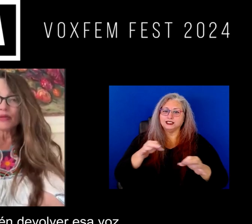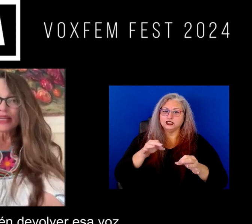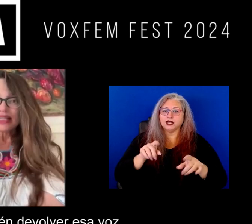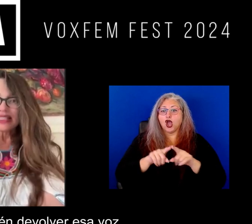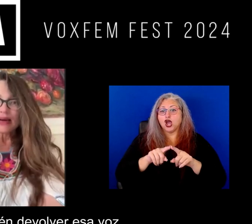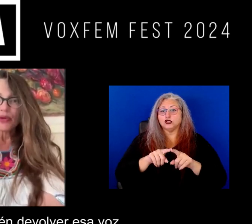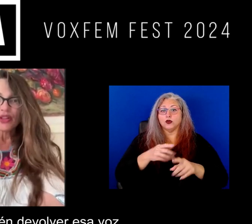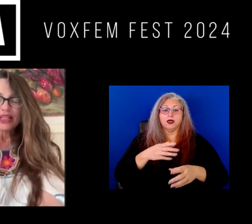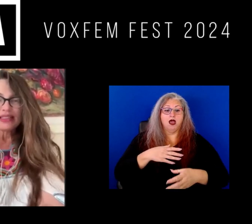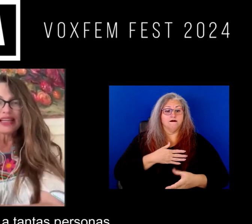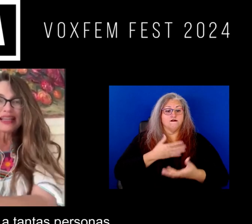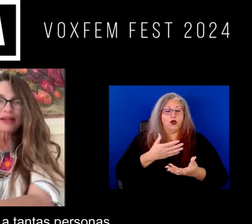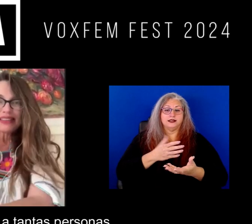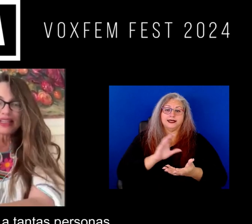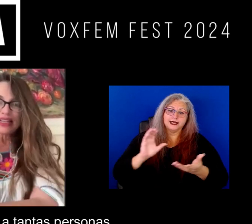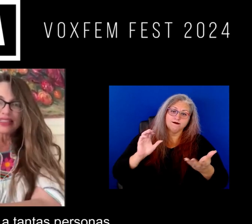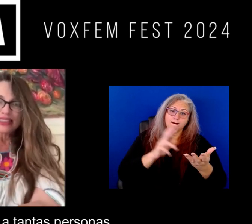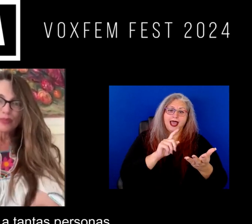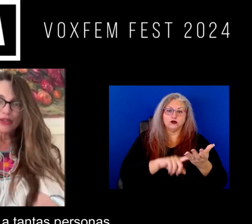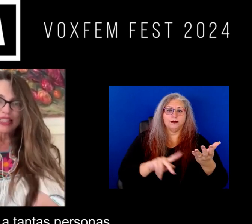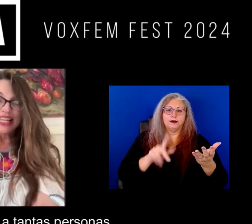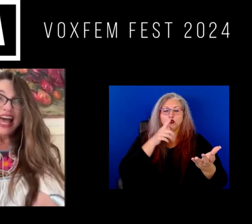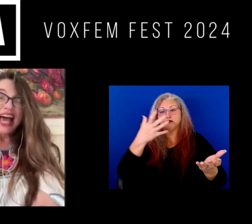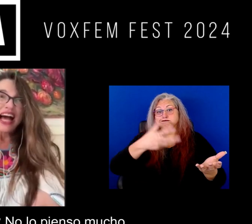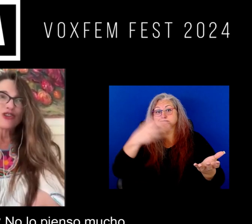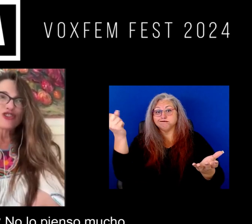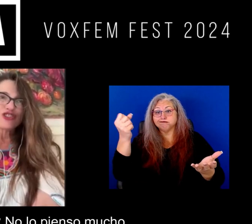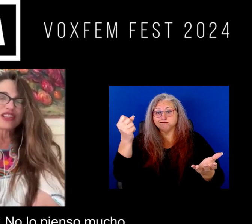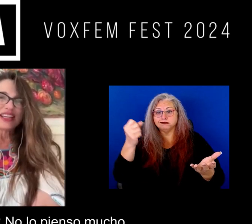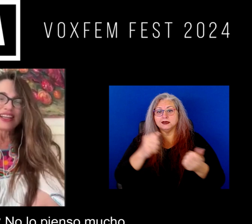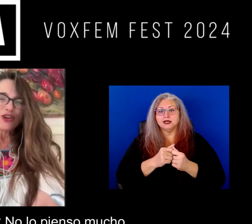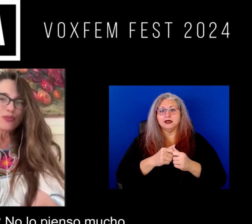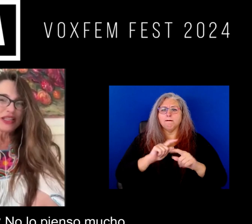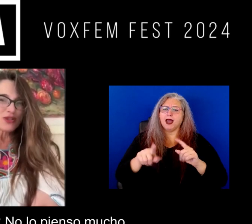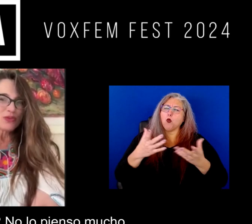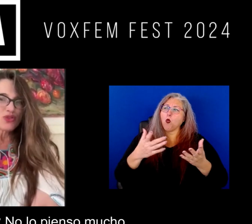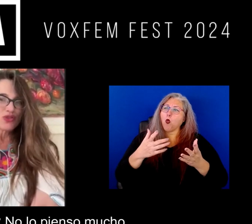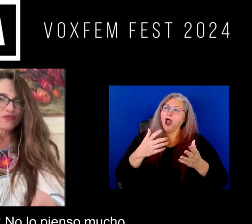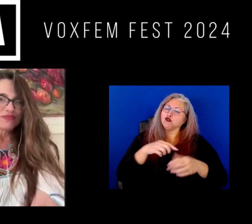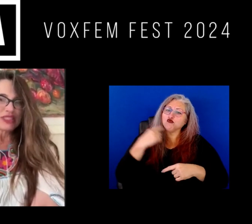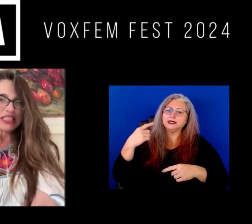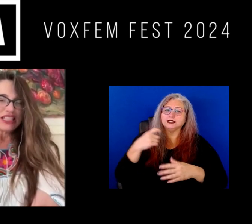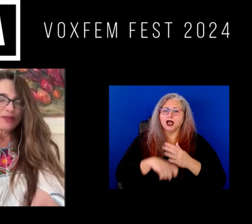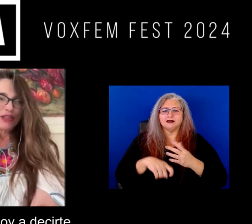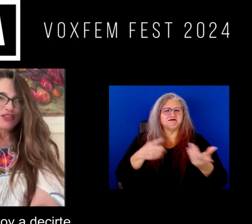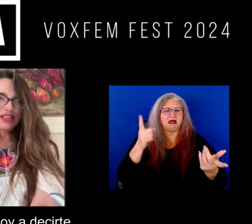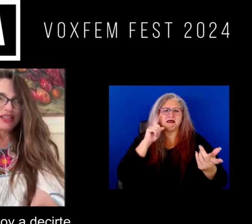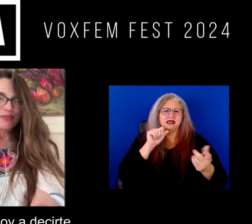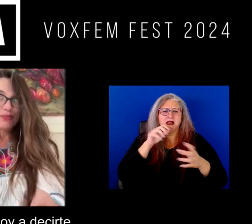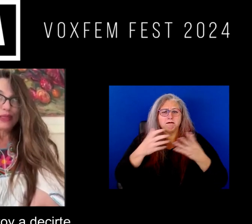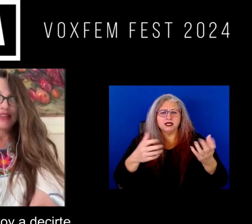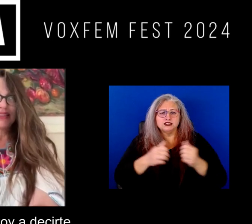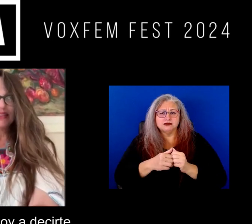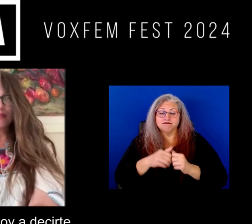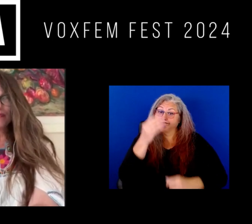devolver esa voz tan arrebatada a tantas personas. ¿A costo de qué? No lo pienso mucho, pero si